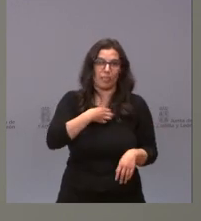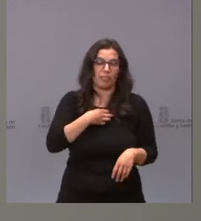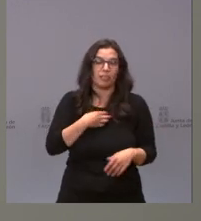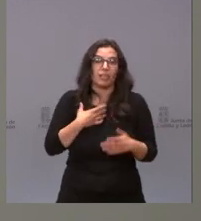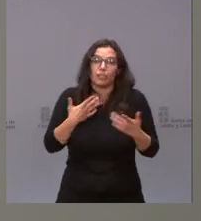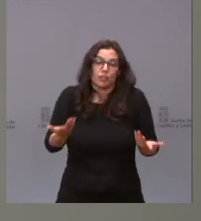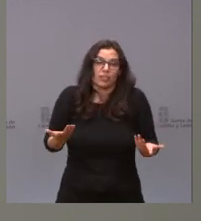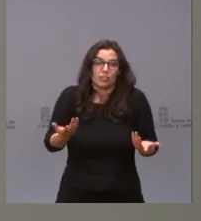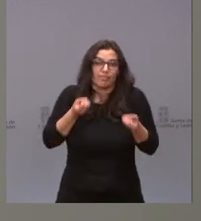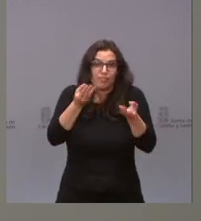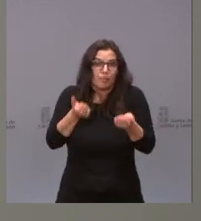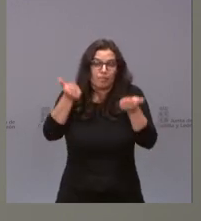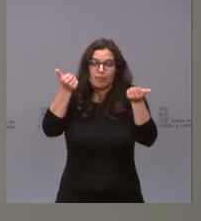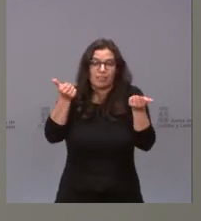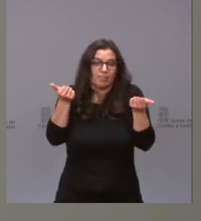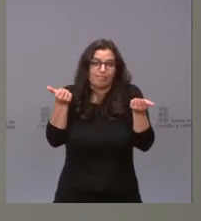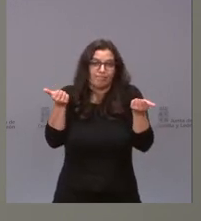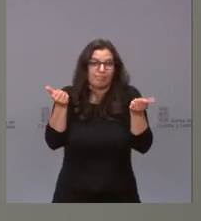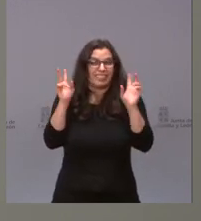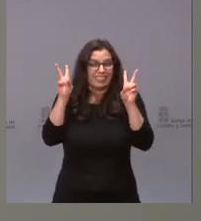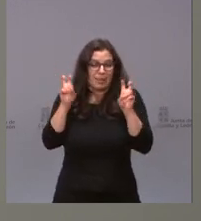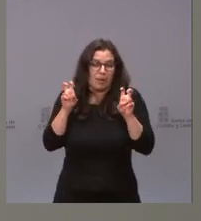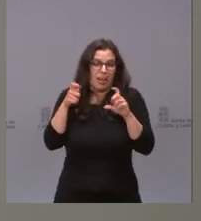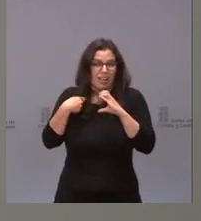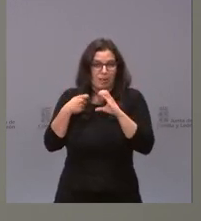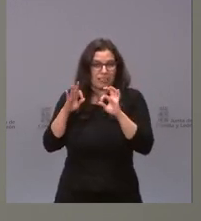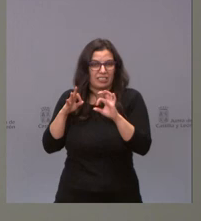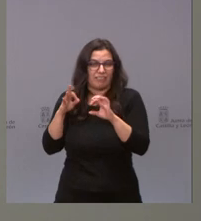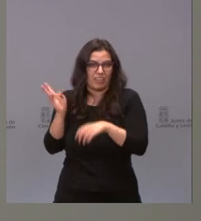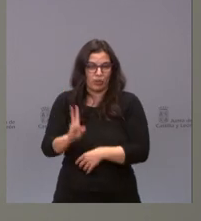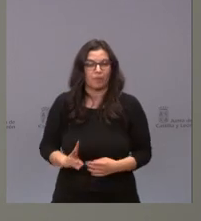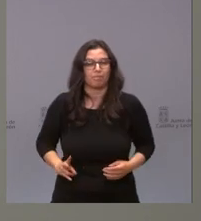eso es lo que le puedo informar respecto a la Cámara de Valladolid